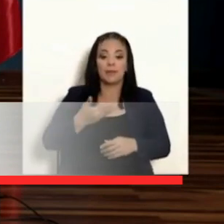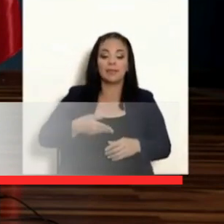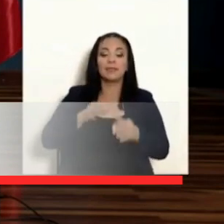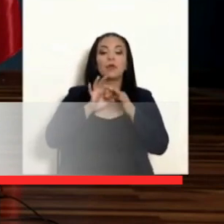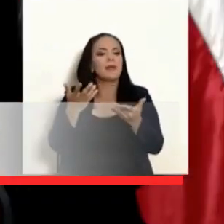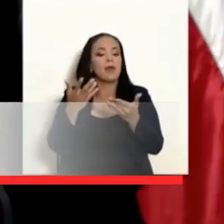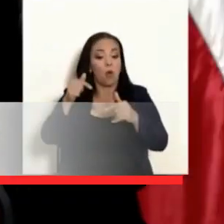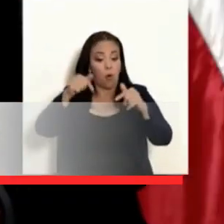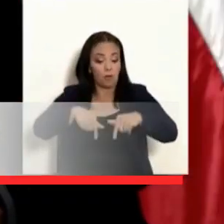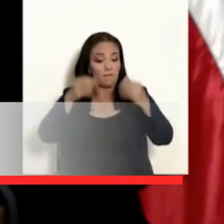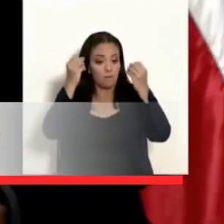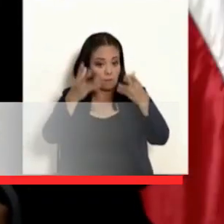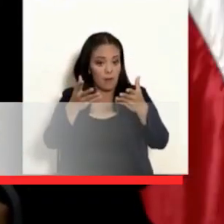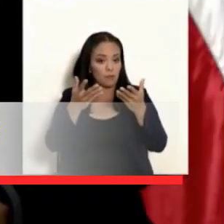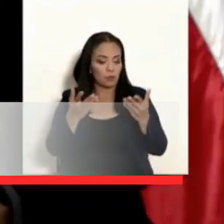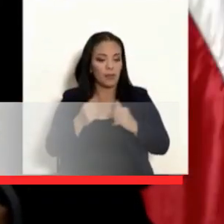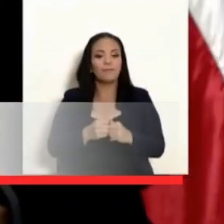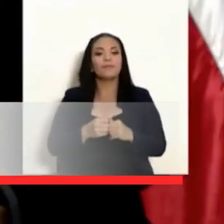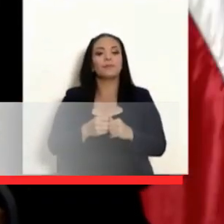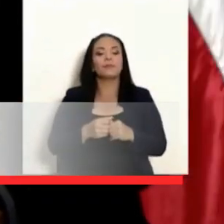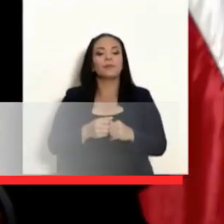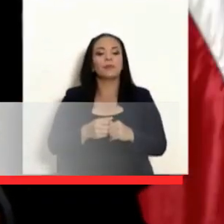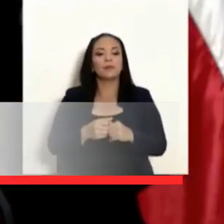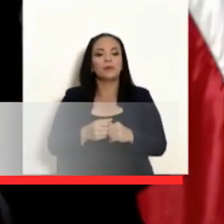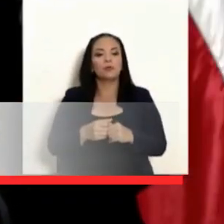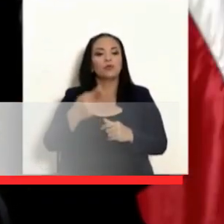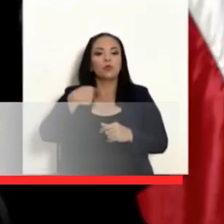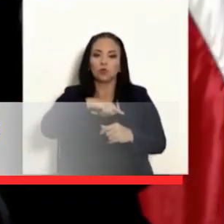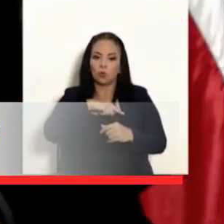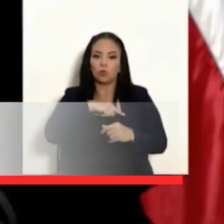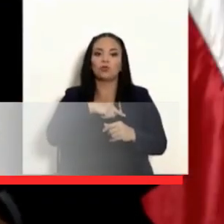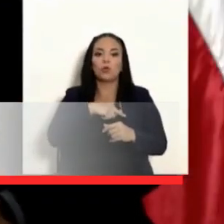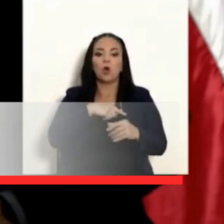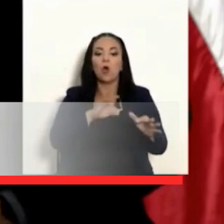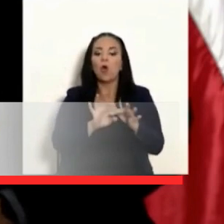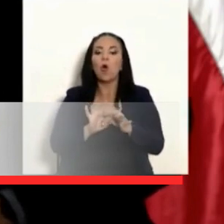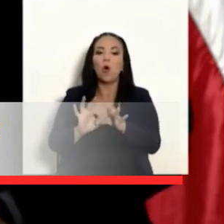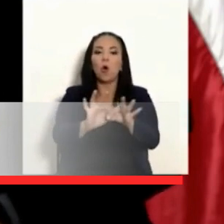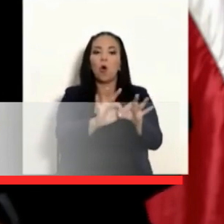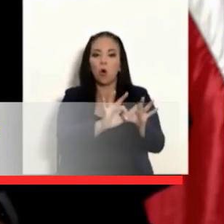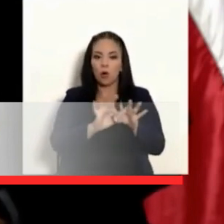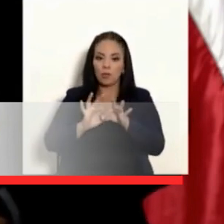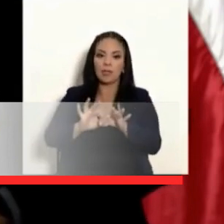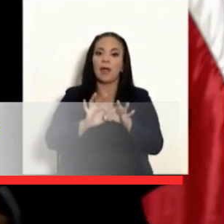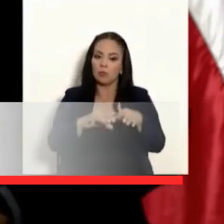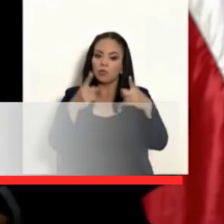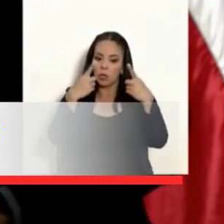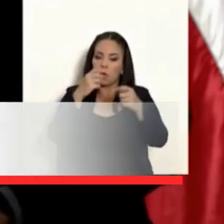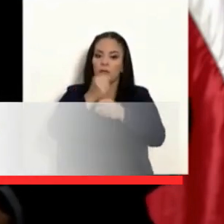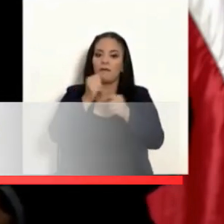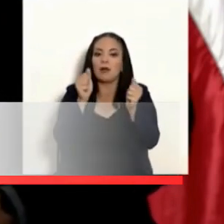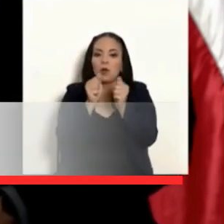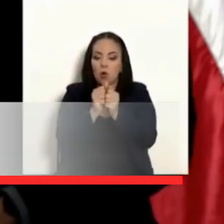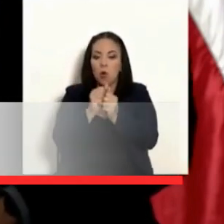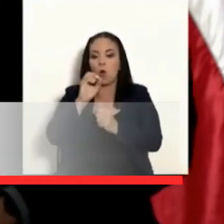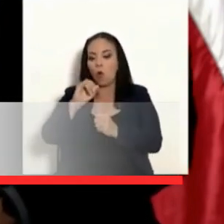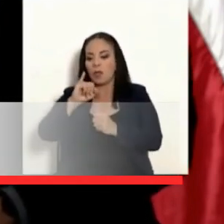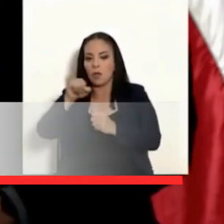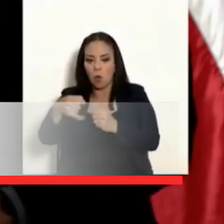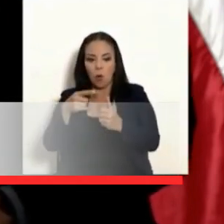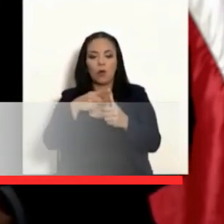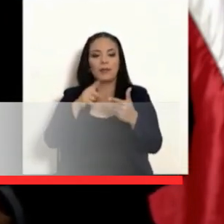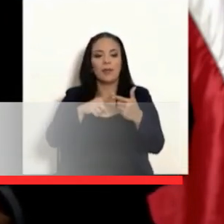Plus. Estamos involucrando con esfuerzos coordinados al organismo de investigación judicial, al ministerio